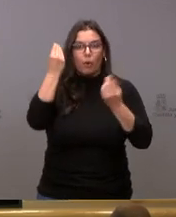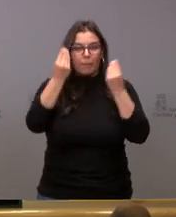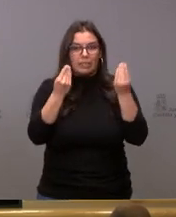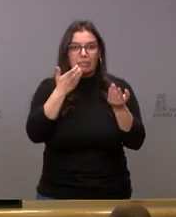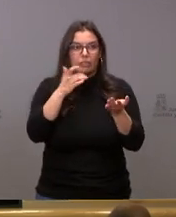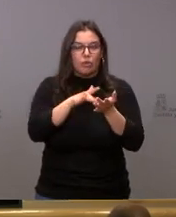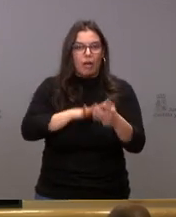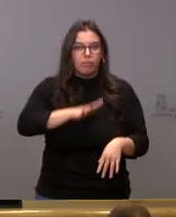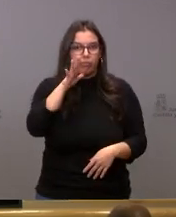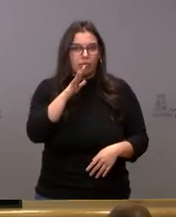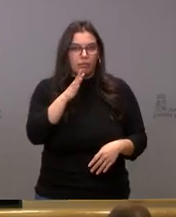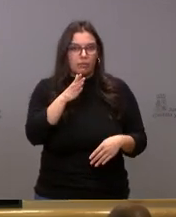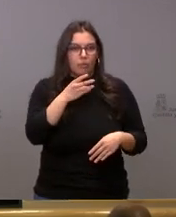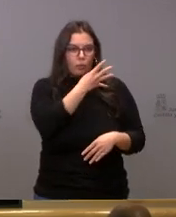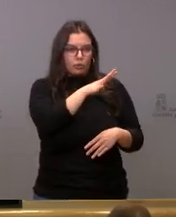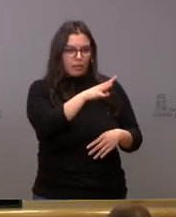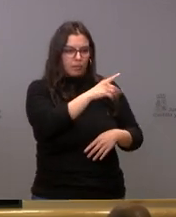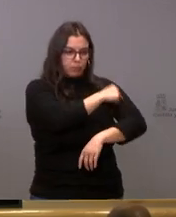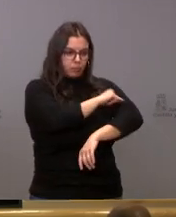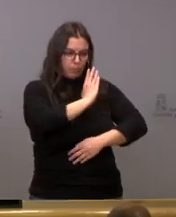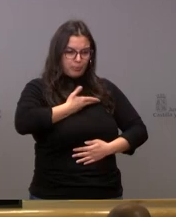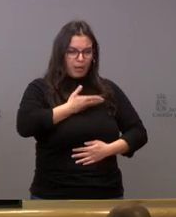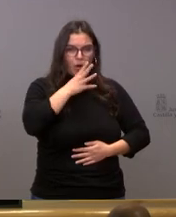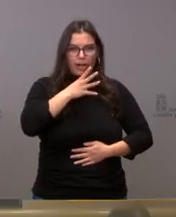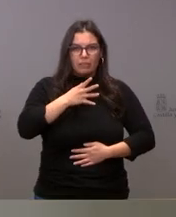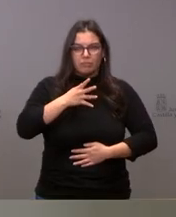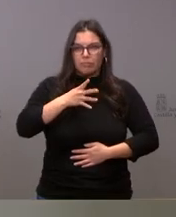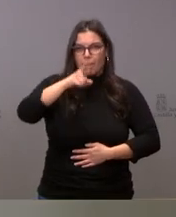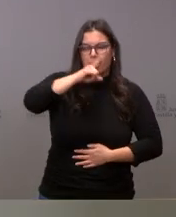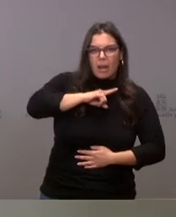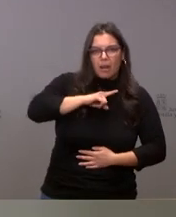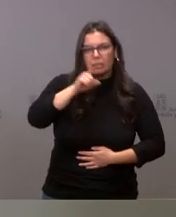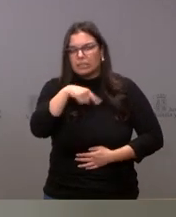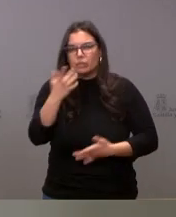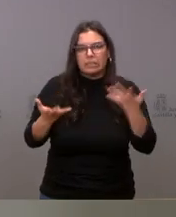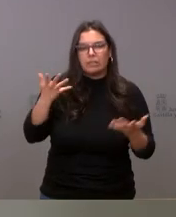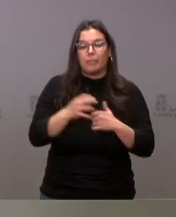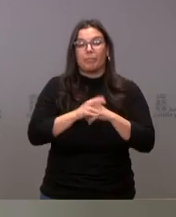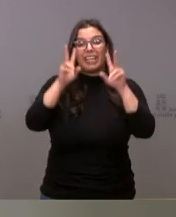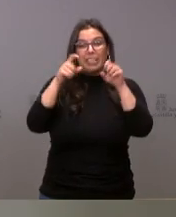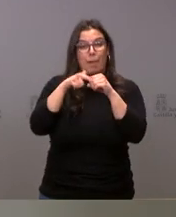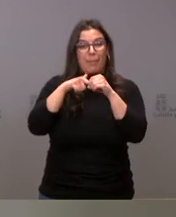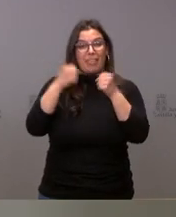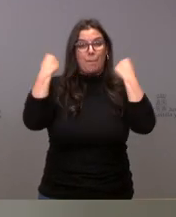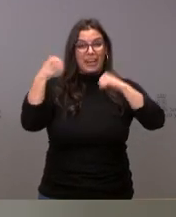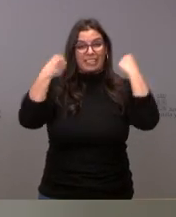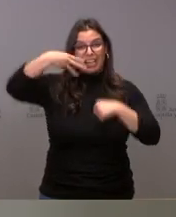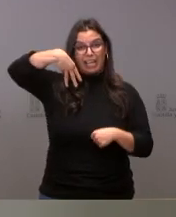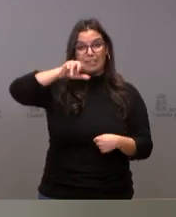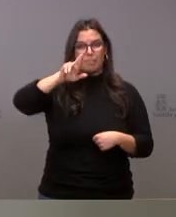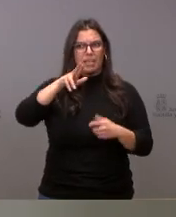la tercera dosis a las cuatro semanas, si ha hecho bien. En cuanto a la oferta MIR, es una oferta MIR amplia